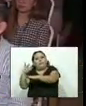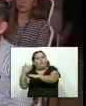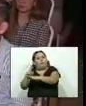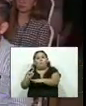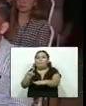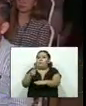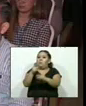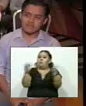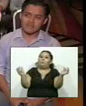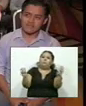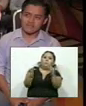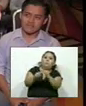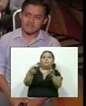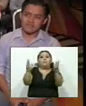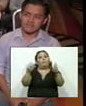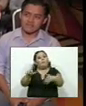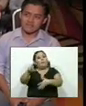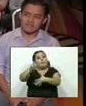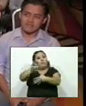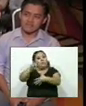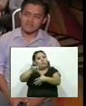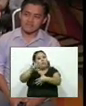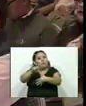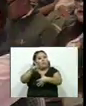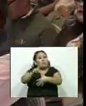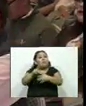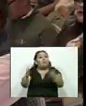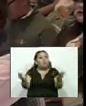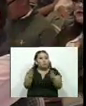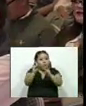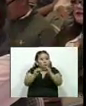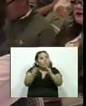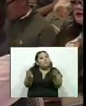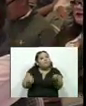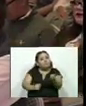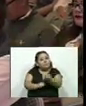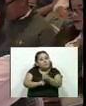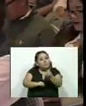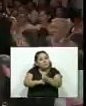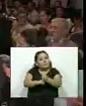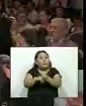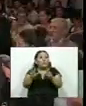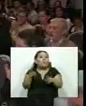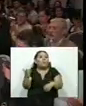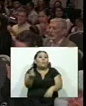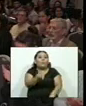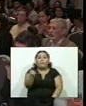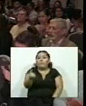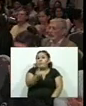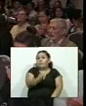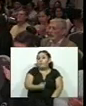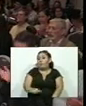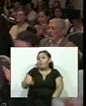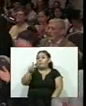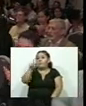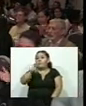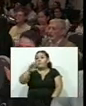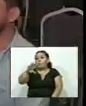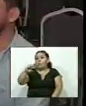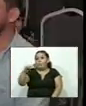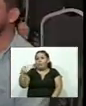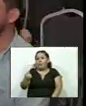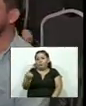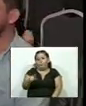conferencia latinoamericana de construcción sostenible con la asistencia de más de 150 profesionales